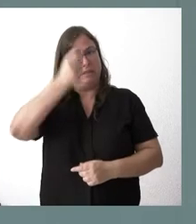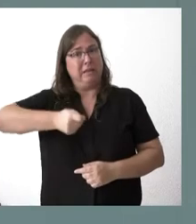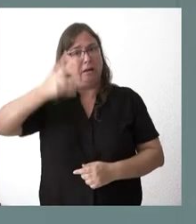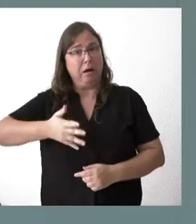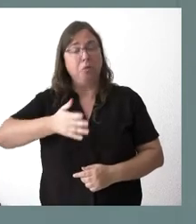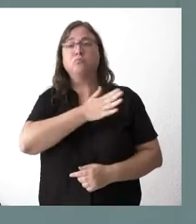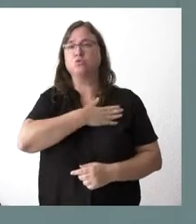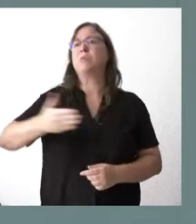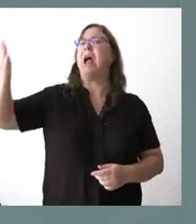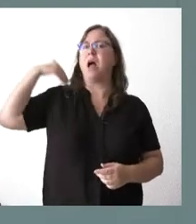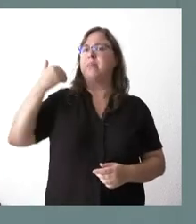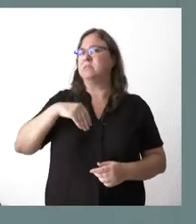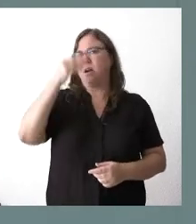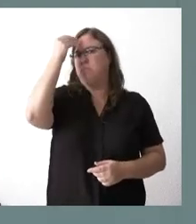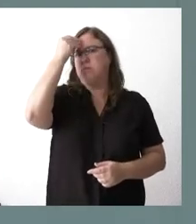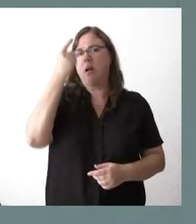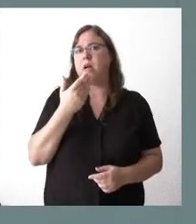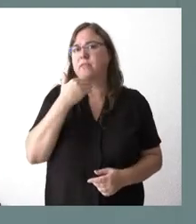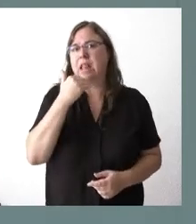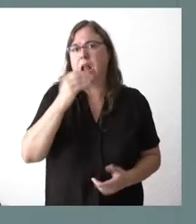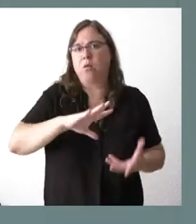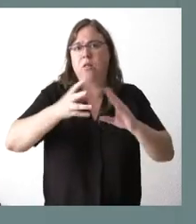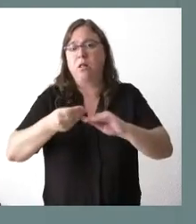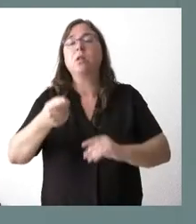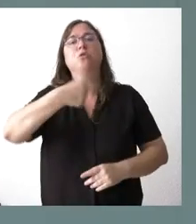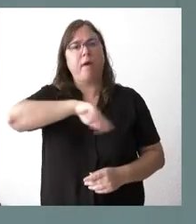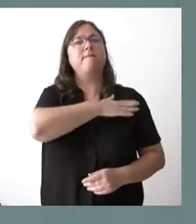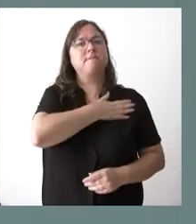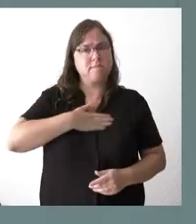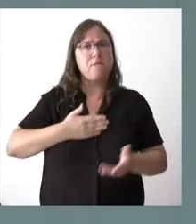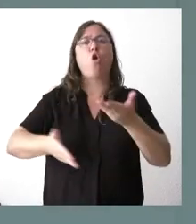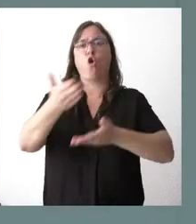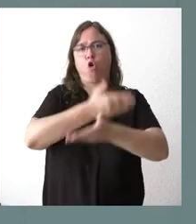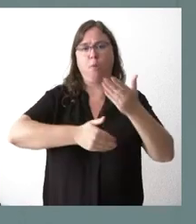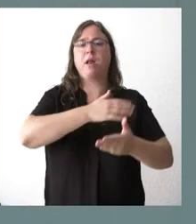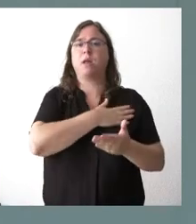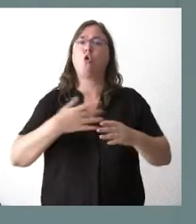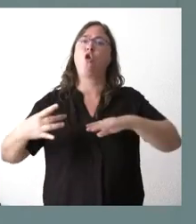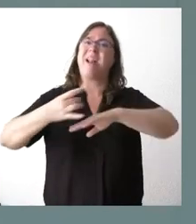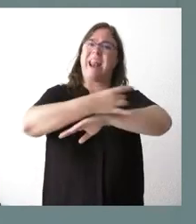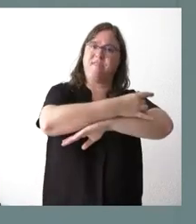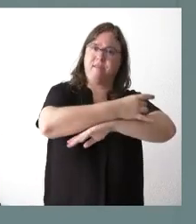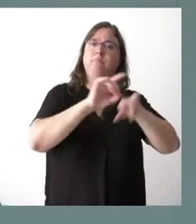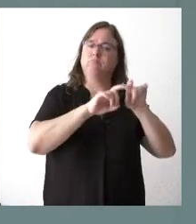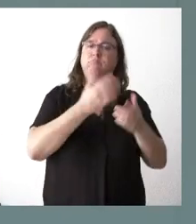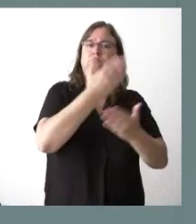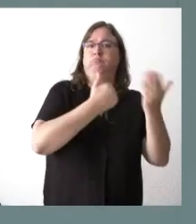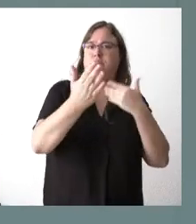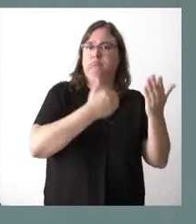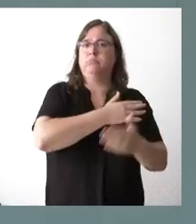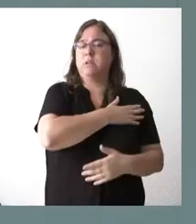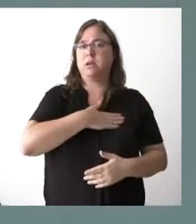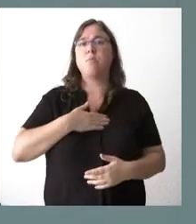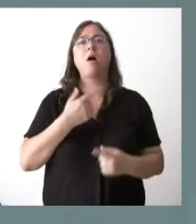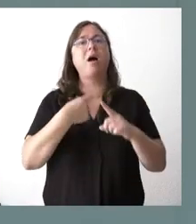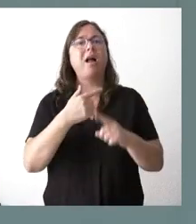nosotros lo pensábamos de antes, pues hay que hacer algo. Nosotros sí estamos dispuestos a colaborar con Renfe en esa dirección. Es un elemento